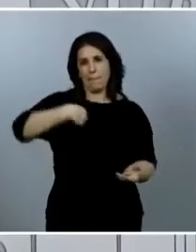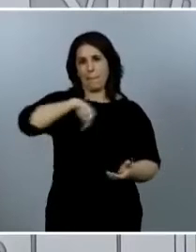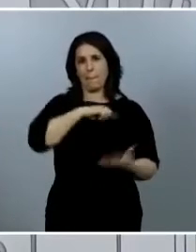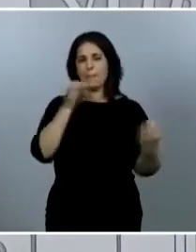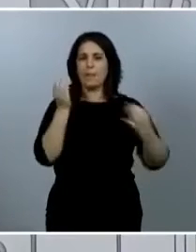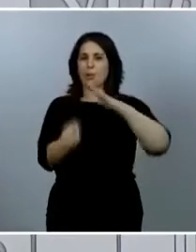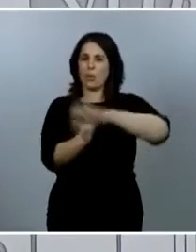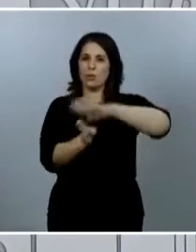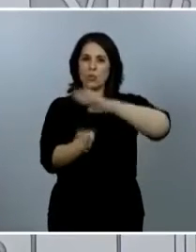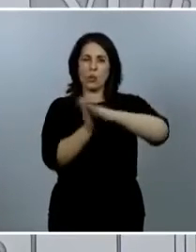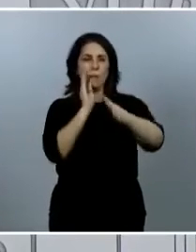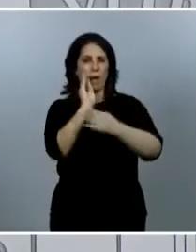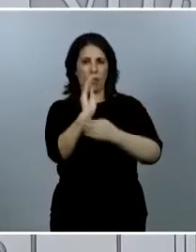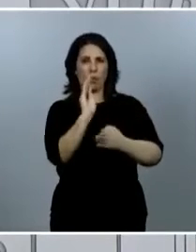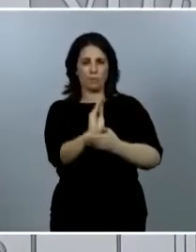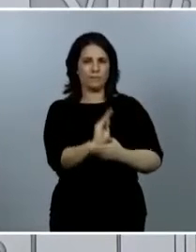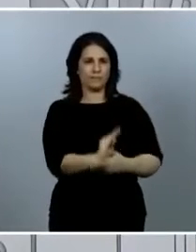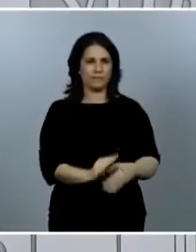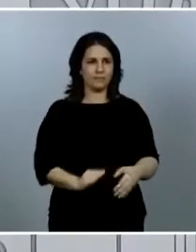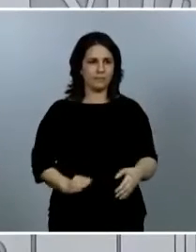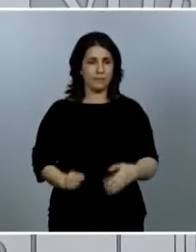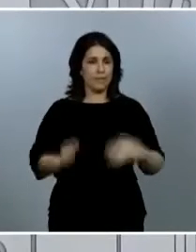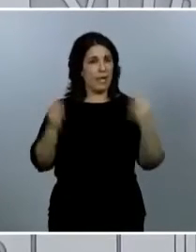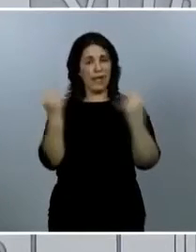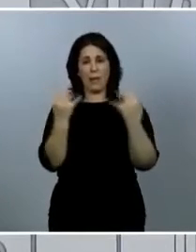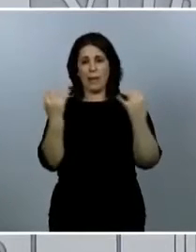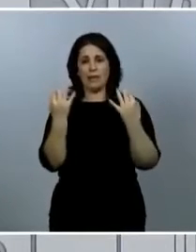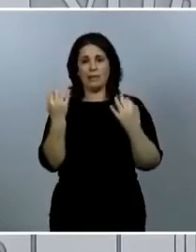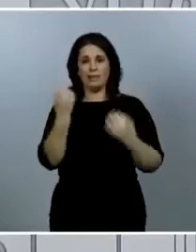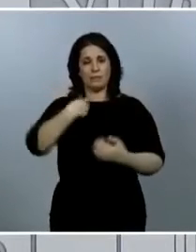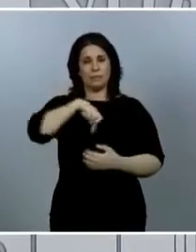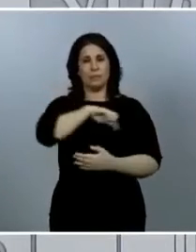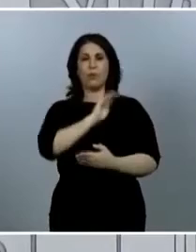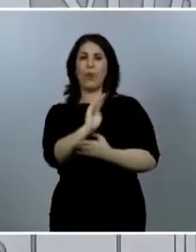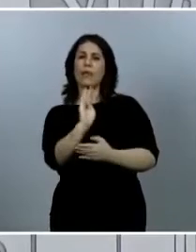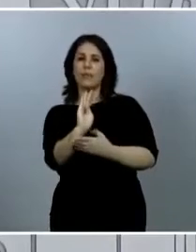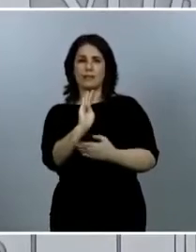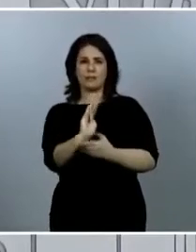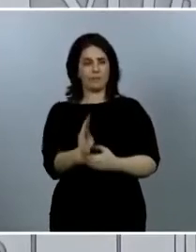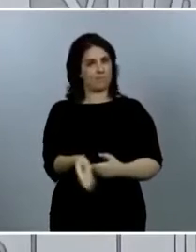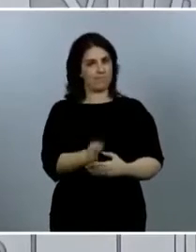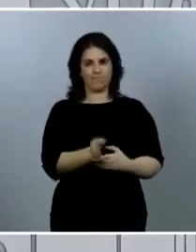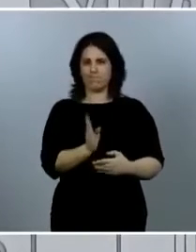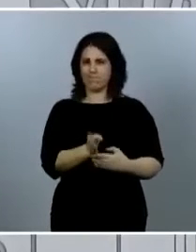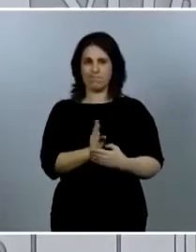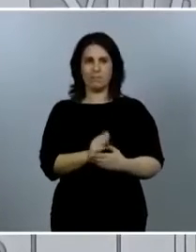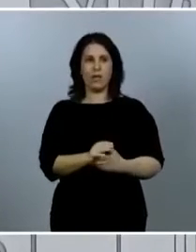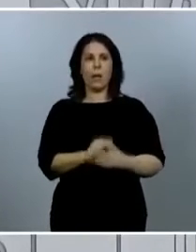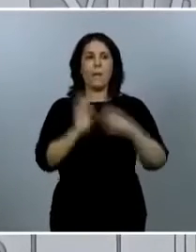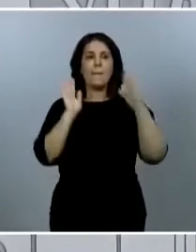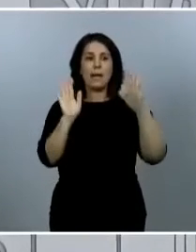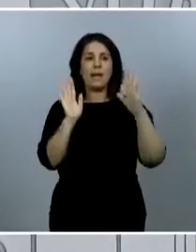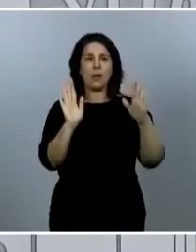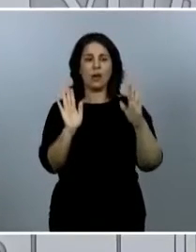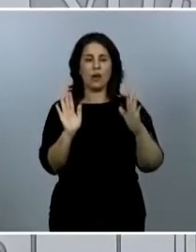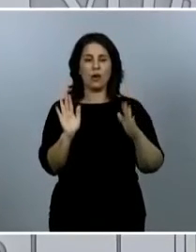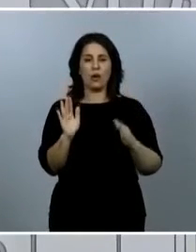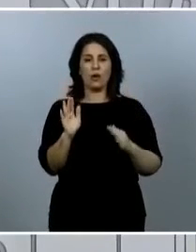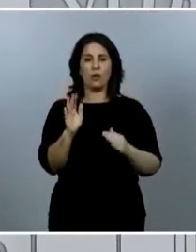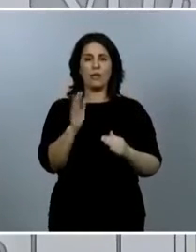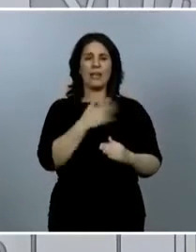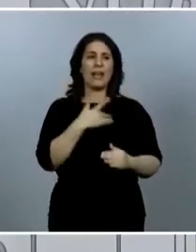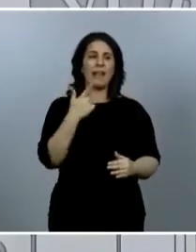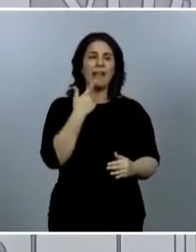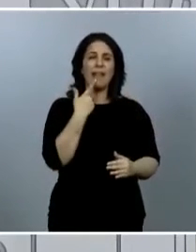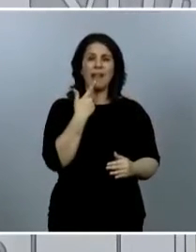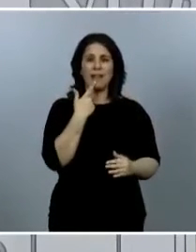precaución, tenemos que seguir siendo muy prudentes, pero eso no quiere decir que la evolución de la epidemia en nuestro país esté yendo, en principio,